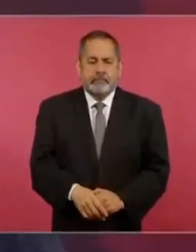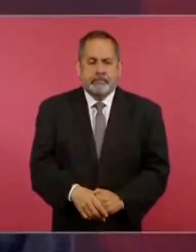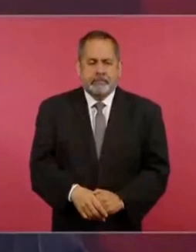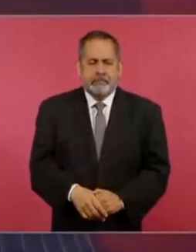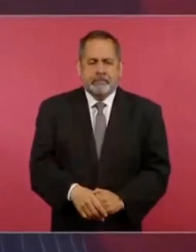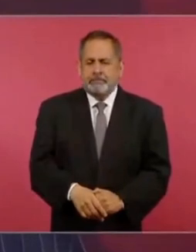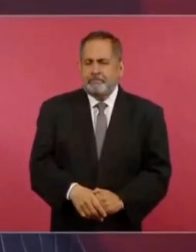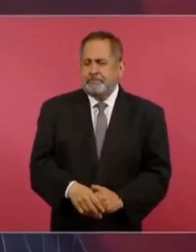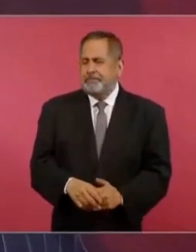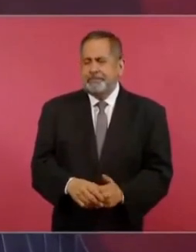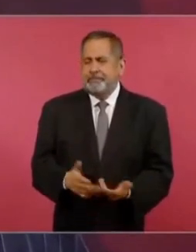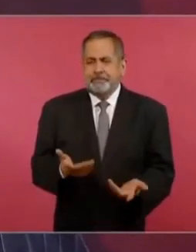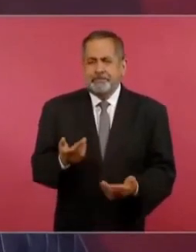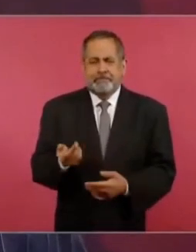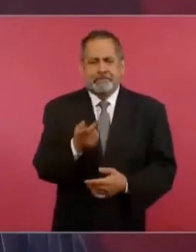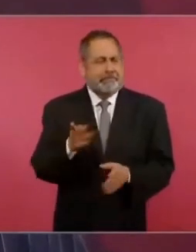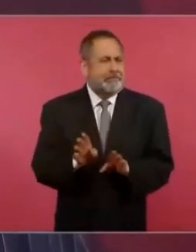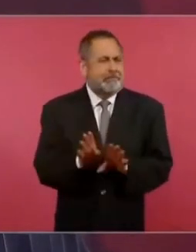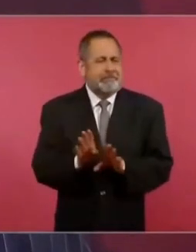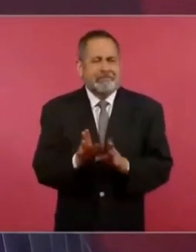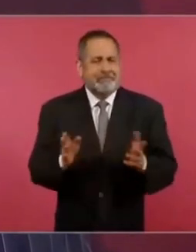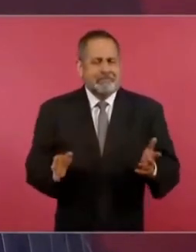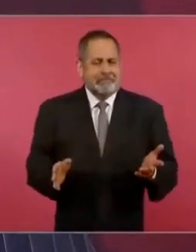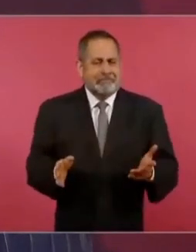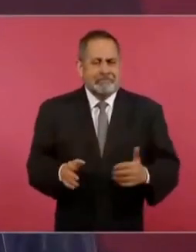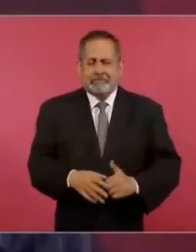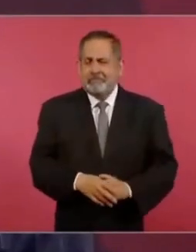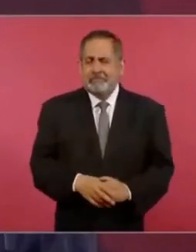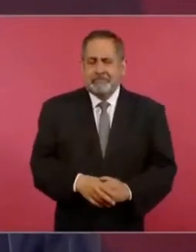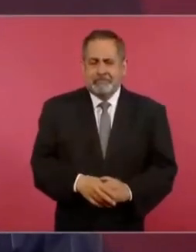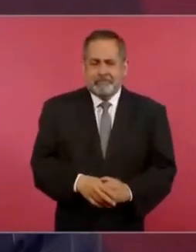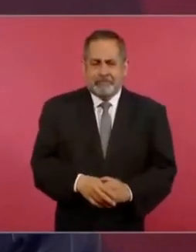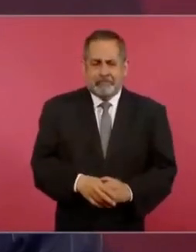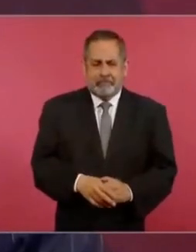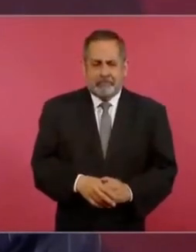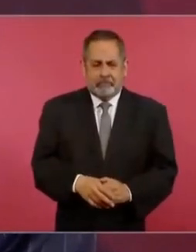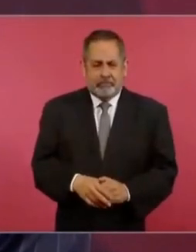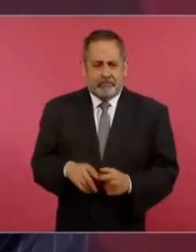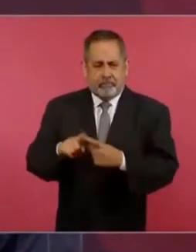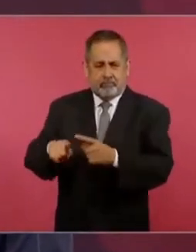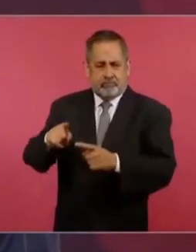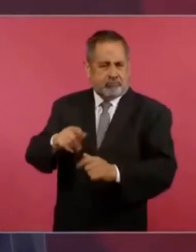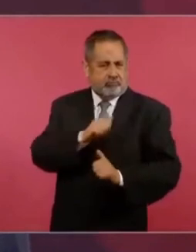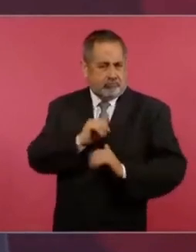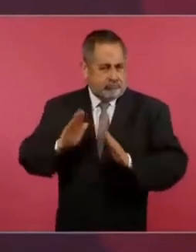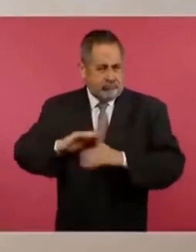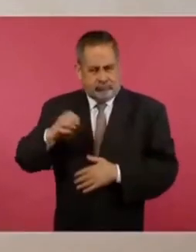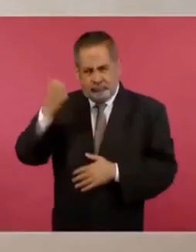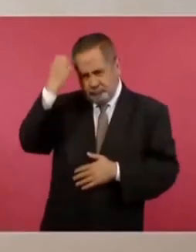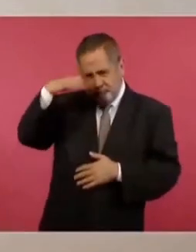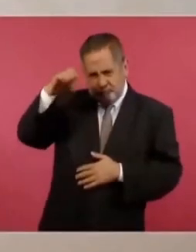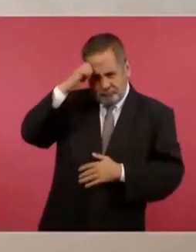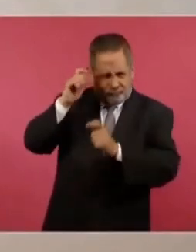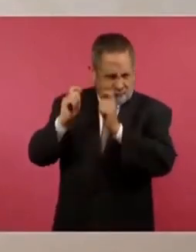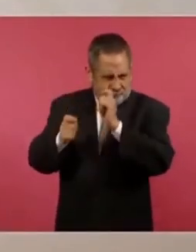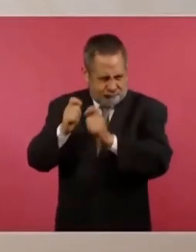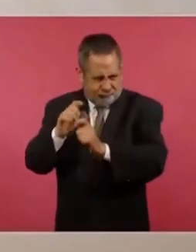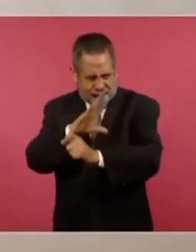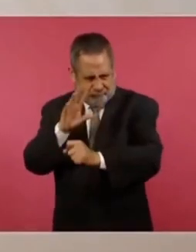posible que con la experiencia que tiene el Ejército, que tiene Marina,